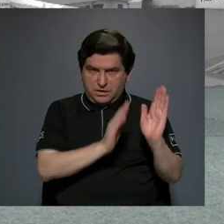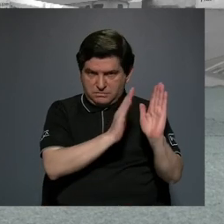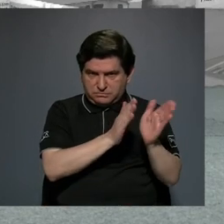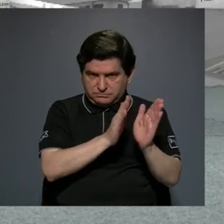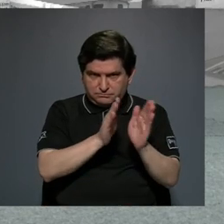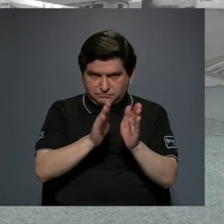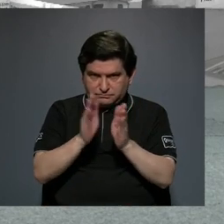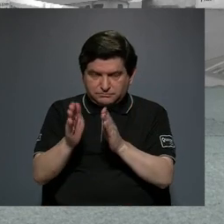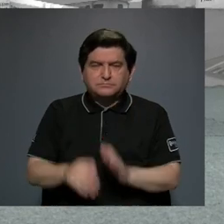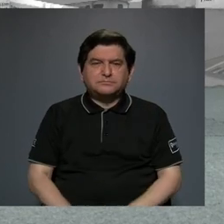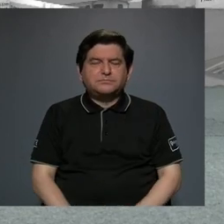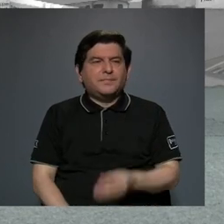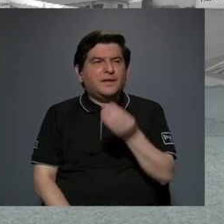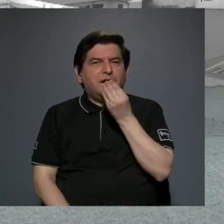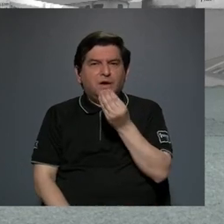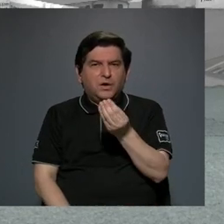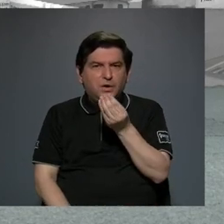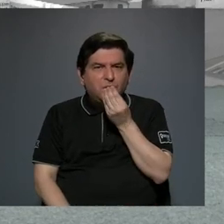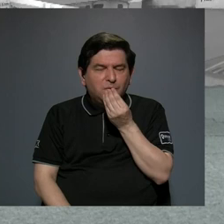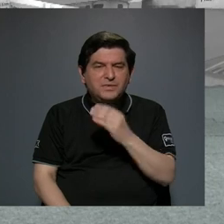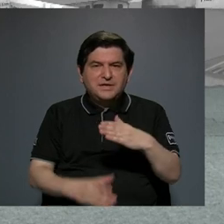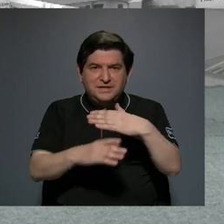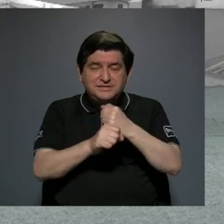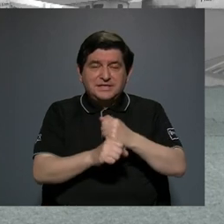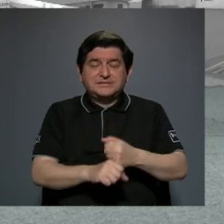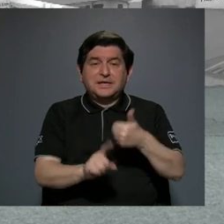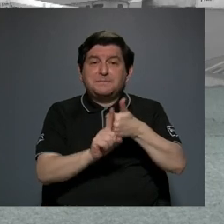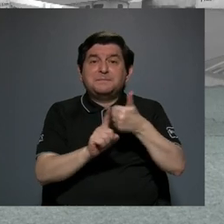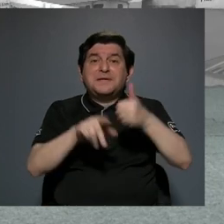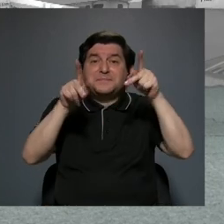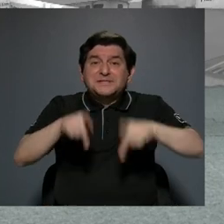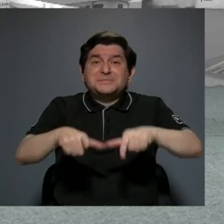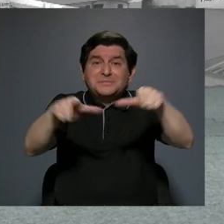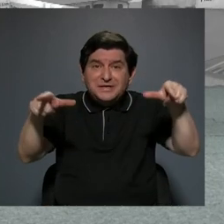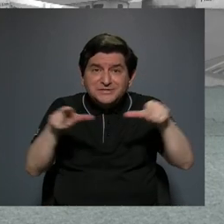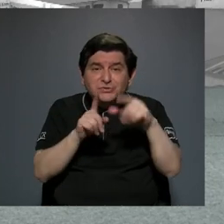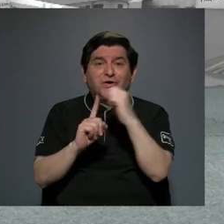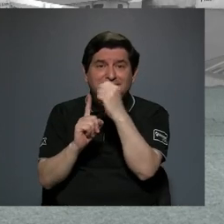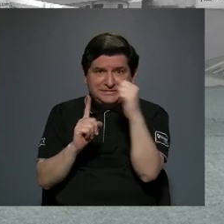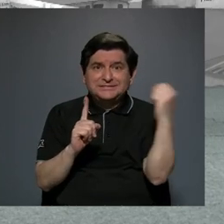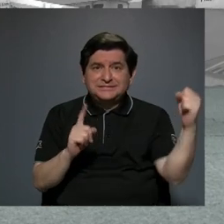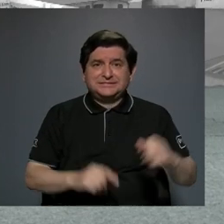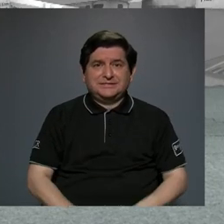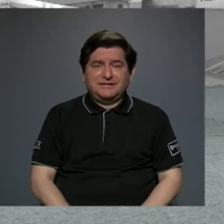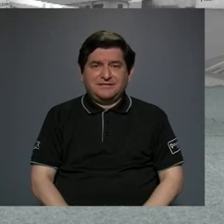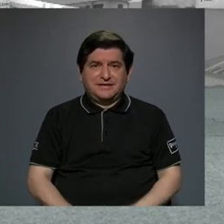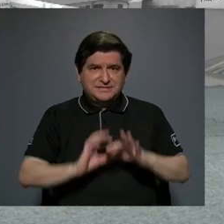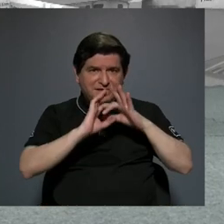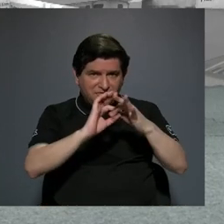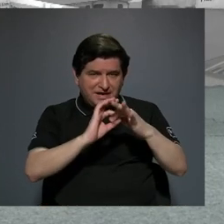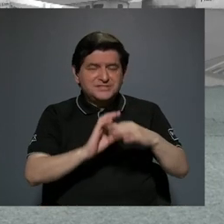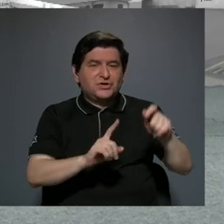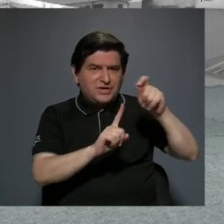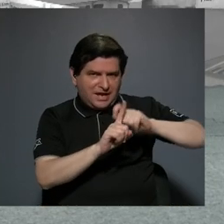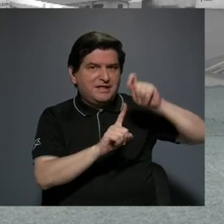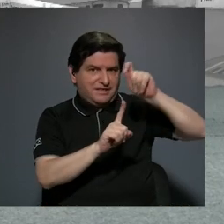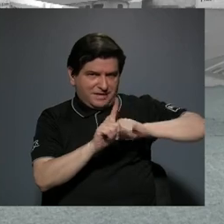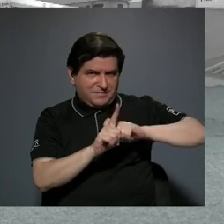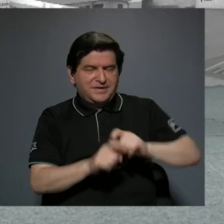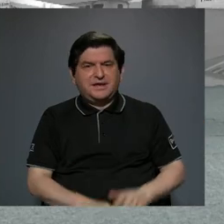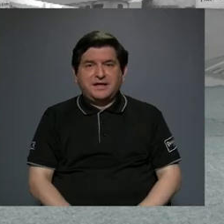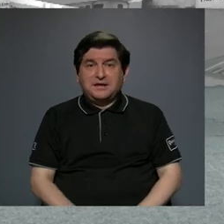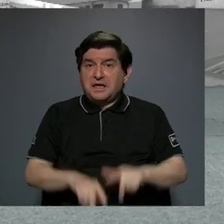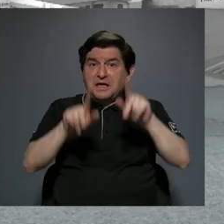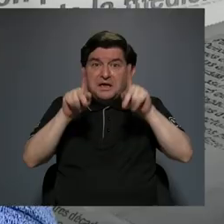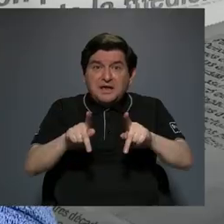comidas hechas por la misma gente de ahí de Siquirres sobre bananos, comidas que son